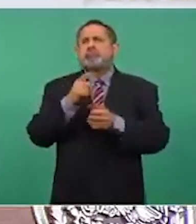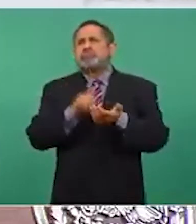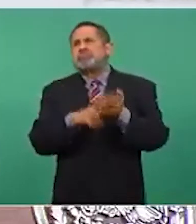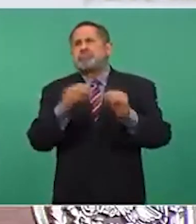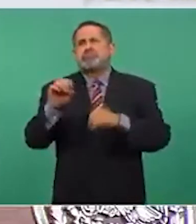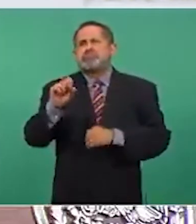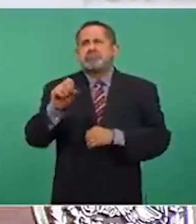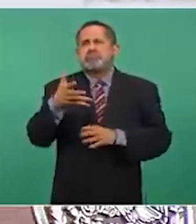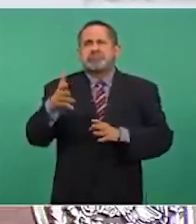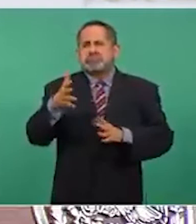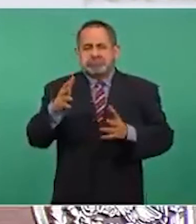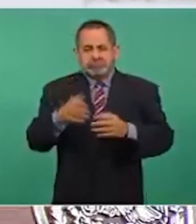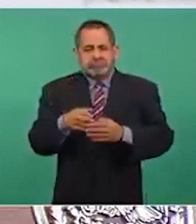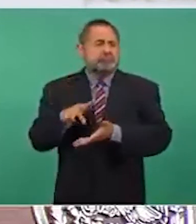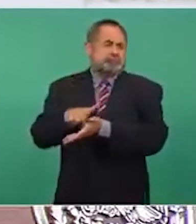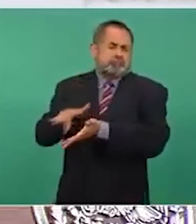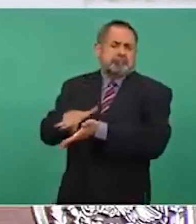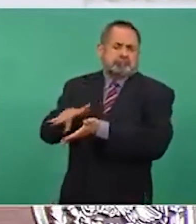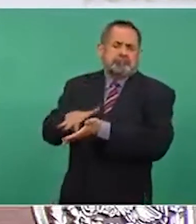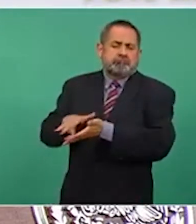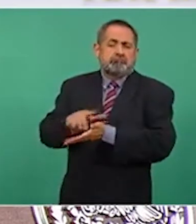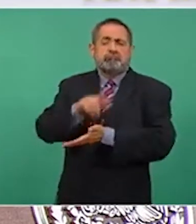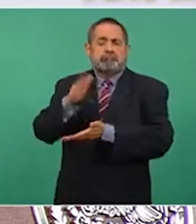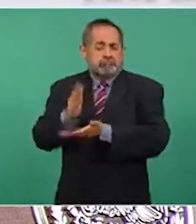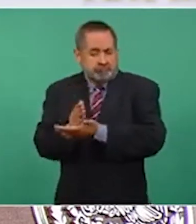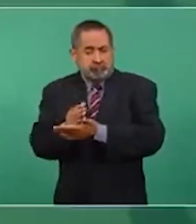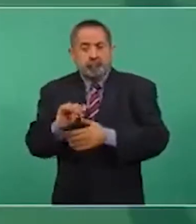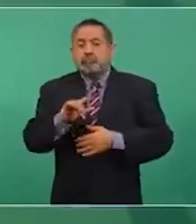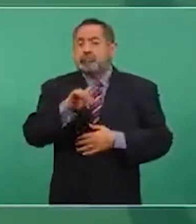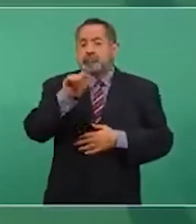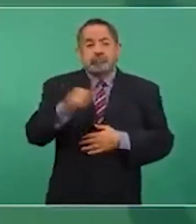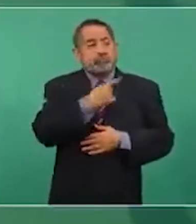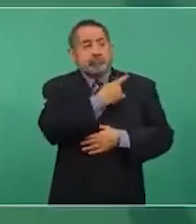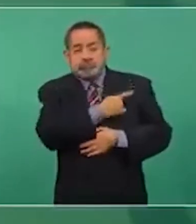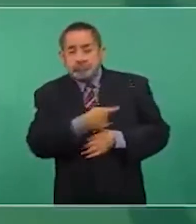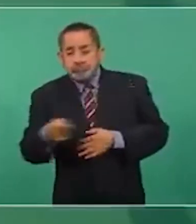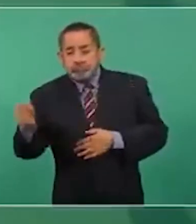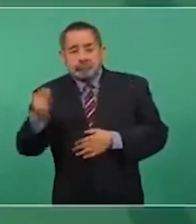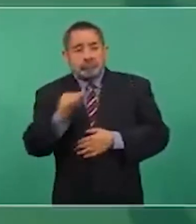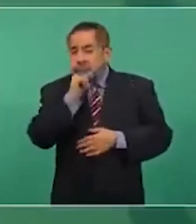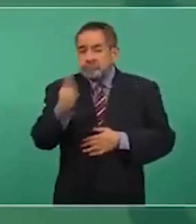pero desde entonces no ha habido nada.